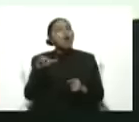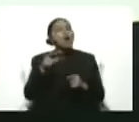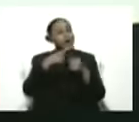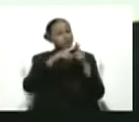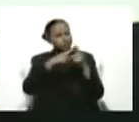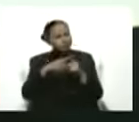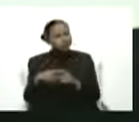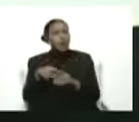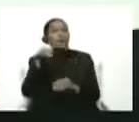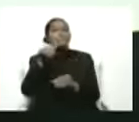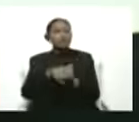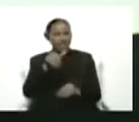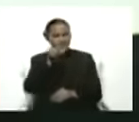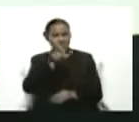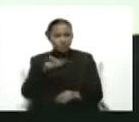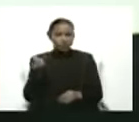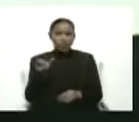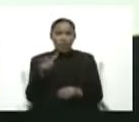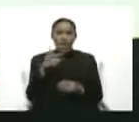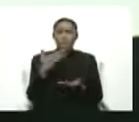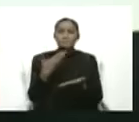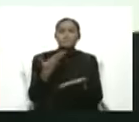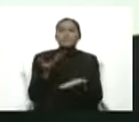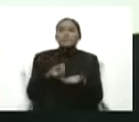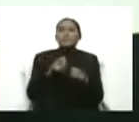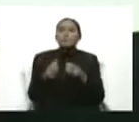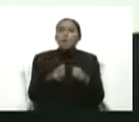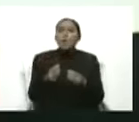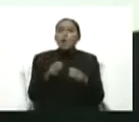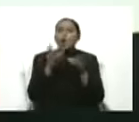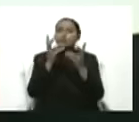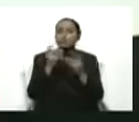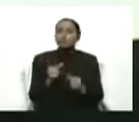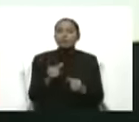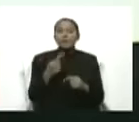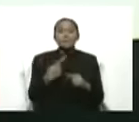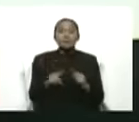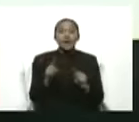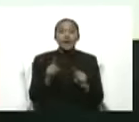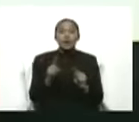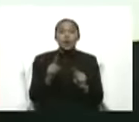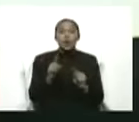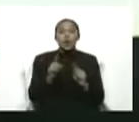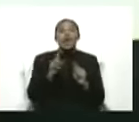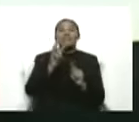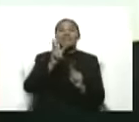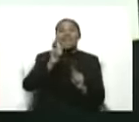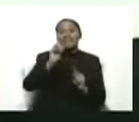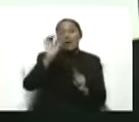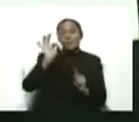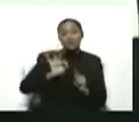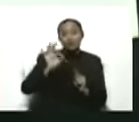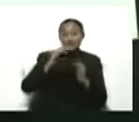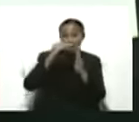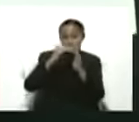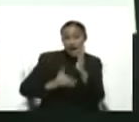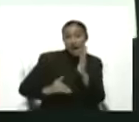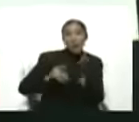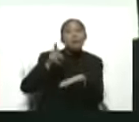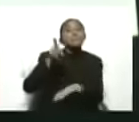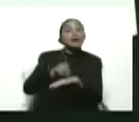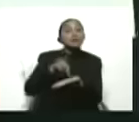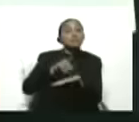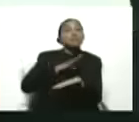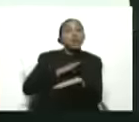votantes pero participan menos del 30% de los electores en su